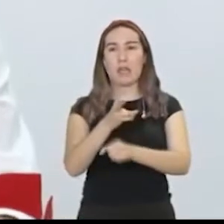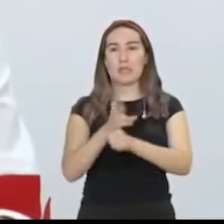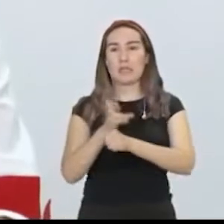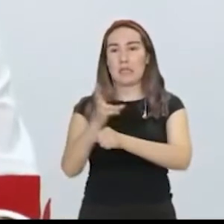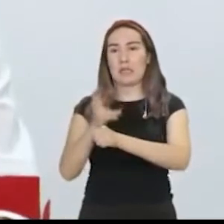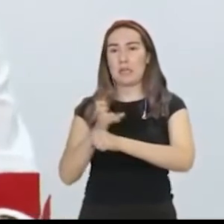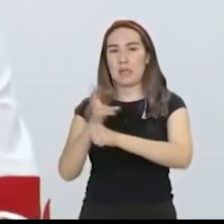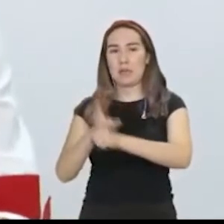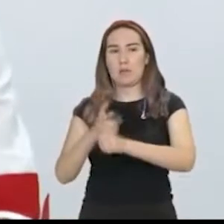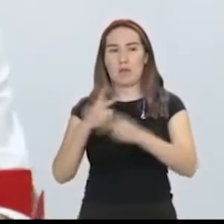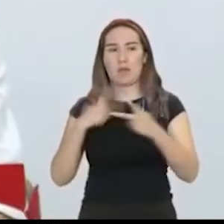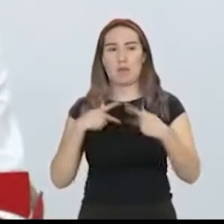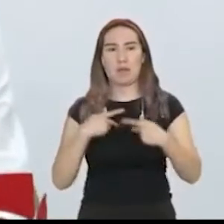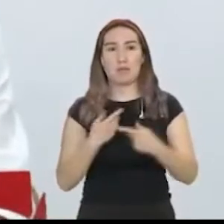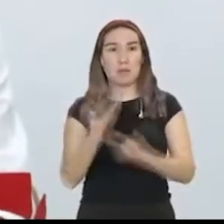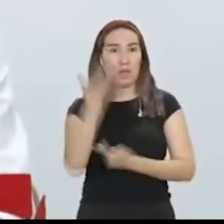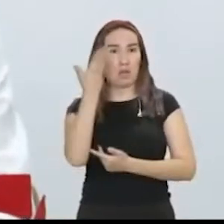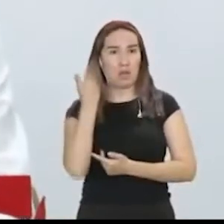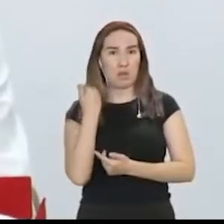a ver, sobre todo para los jóvenes.